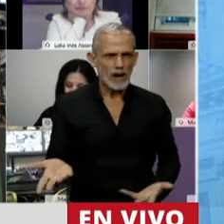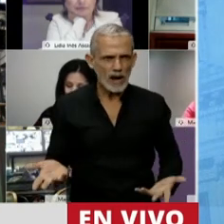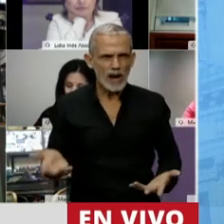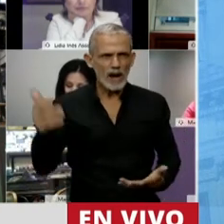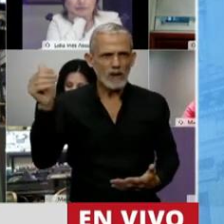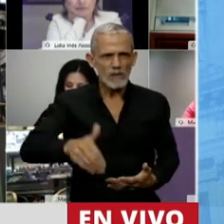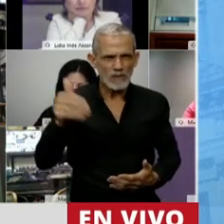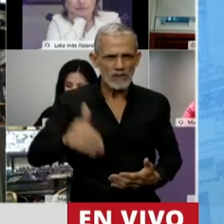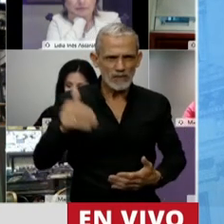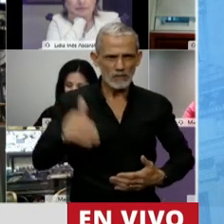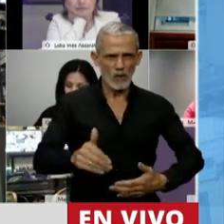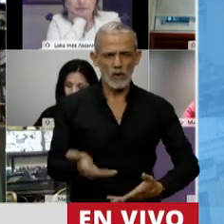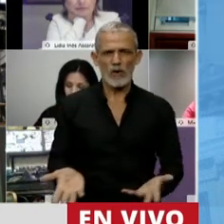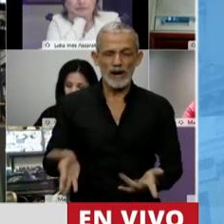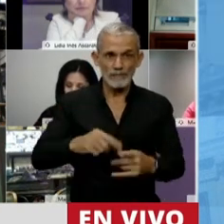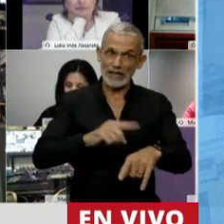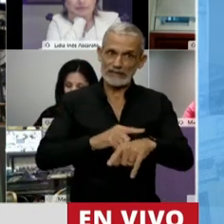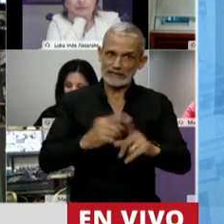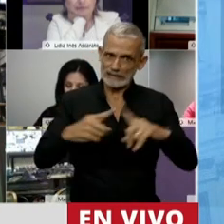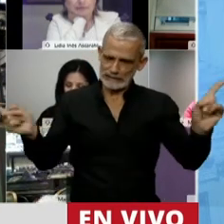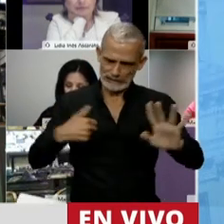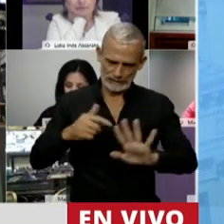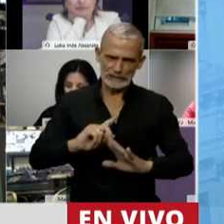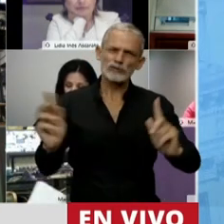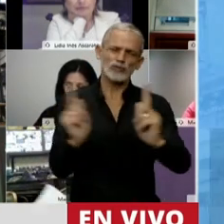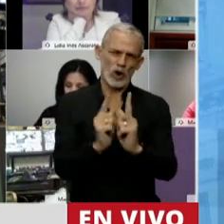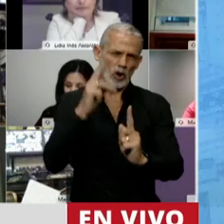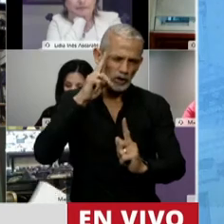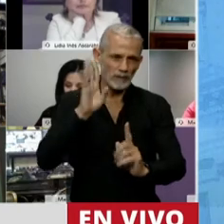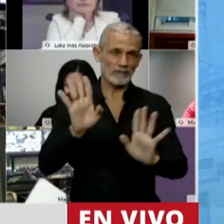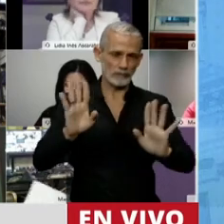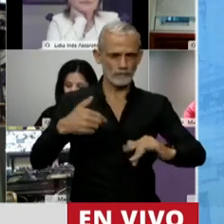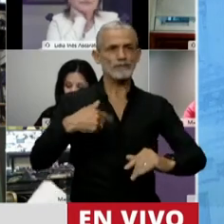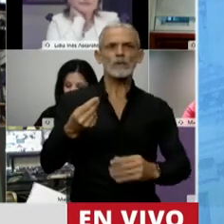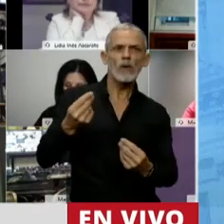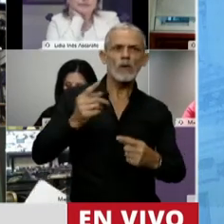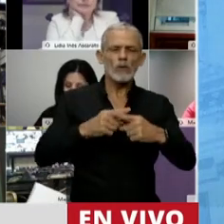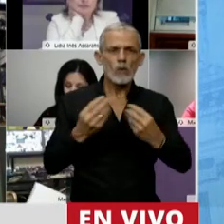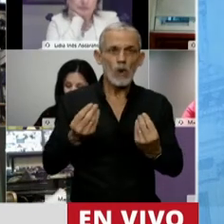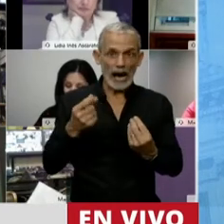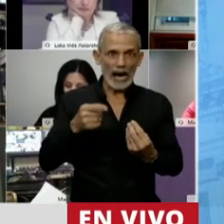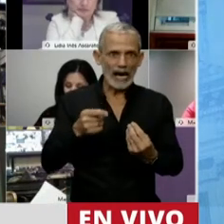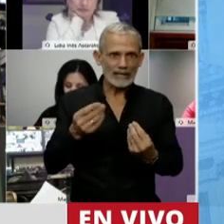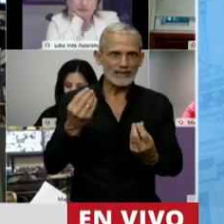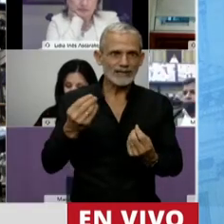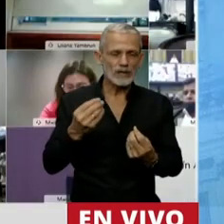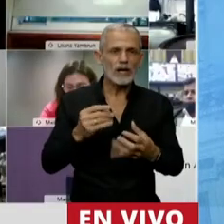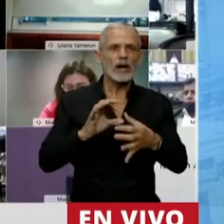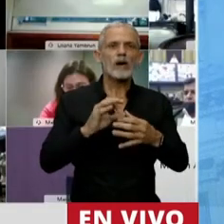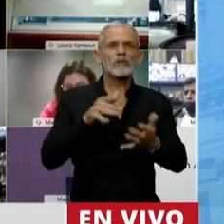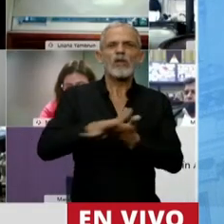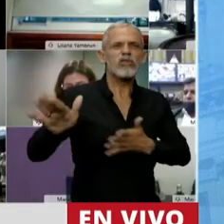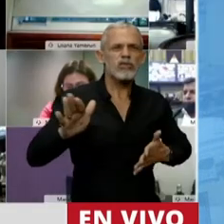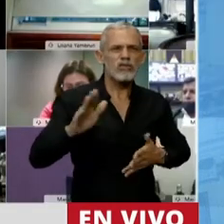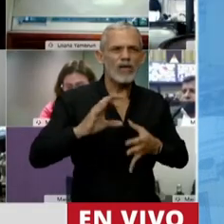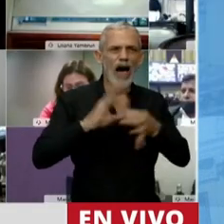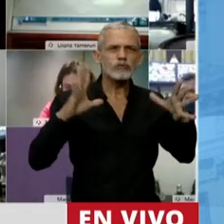pasando, presidente. Lo que sí quiero decirle que hay que tener en cuenta porque se está pasando encima las autonomías provinciales,